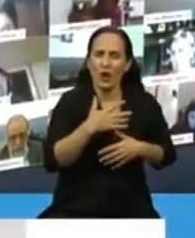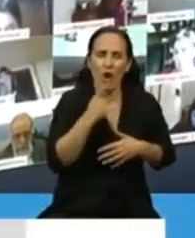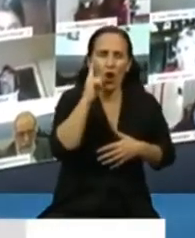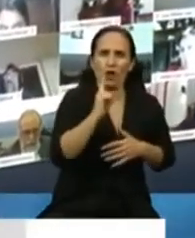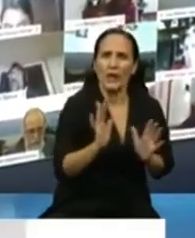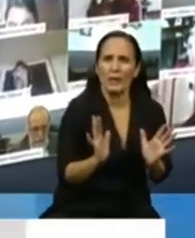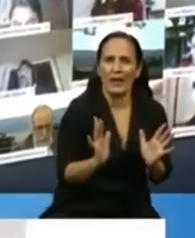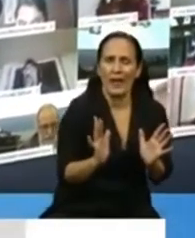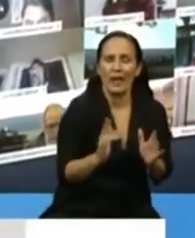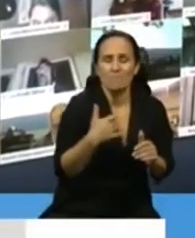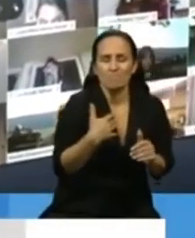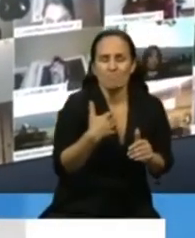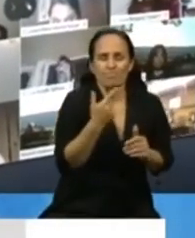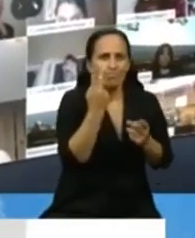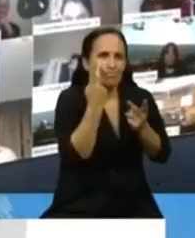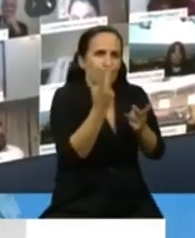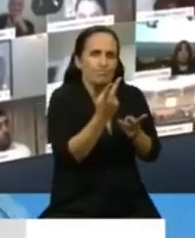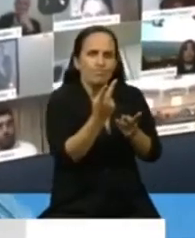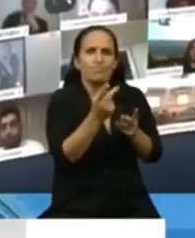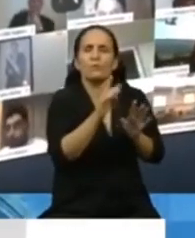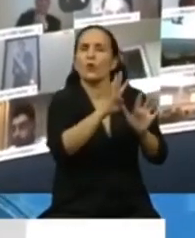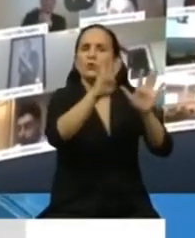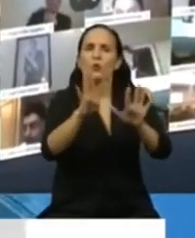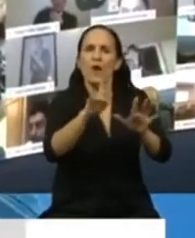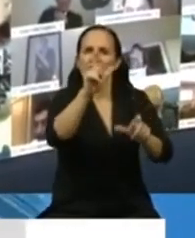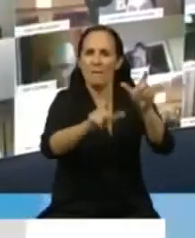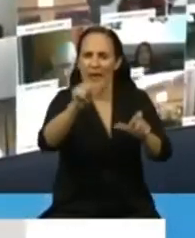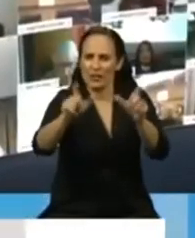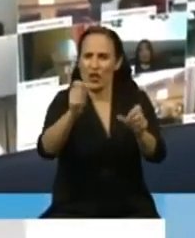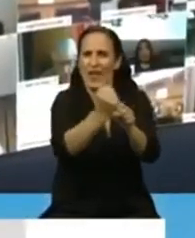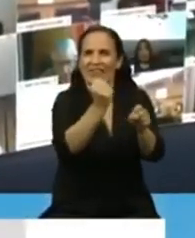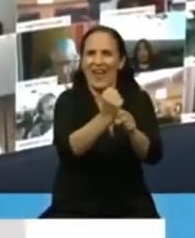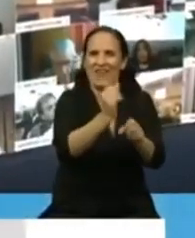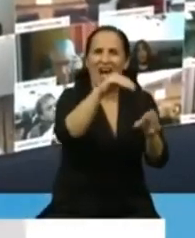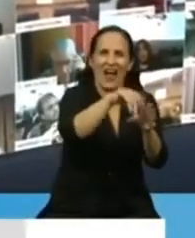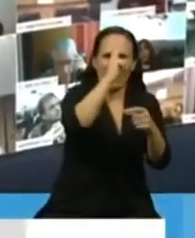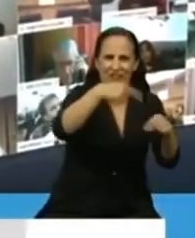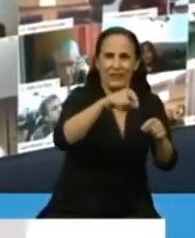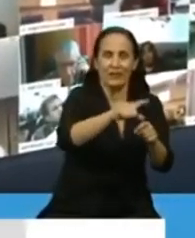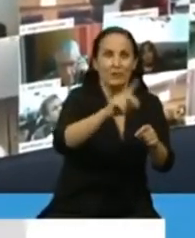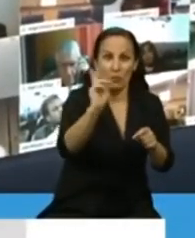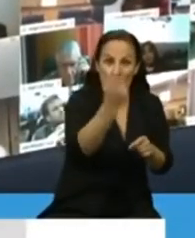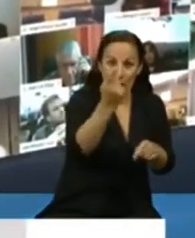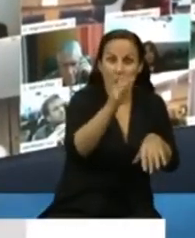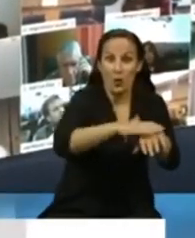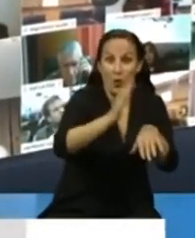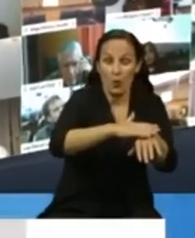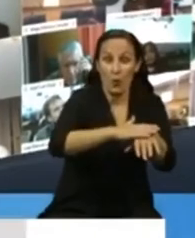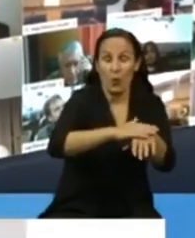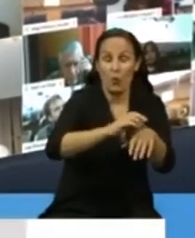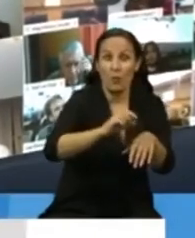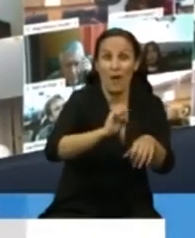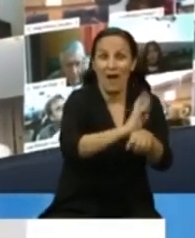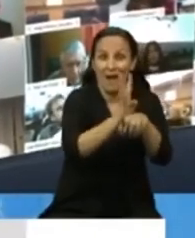En nombre de él y reconociendo a los 9 trabajadores de la salud que han perdido la vida ya por contagios